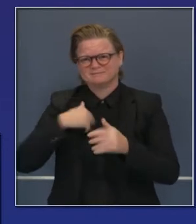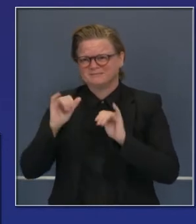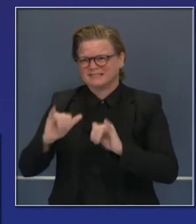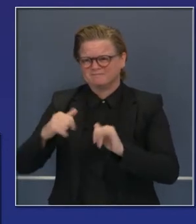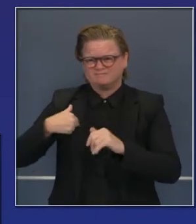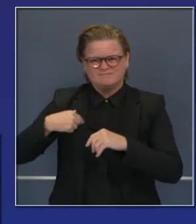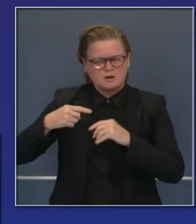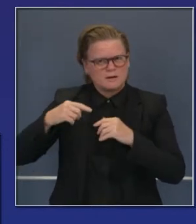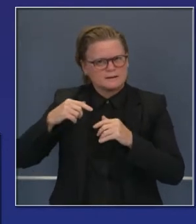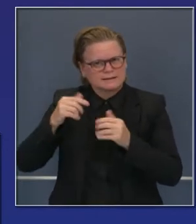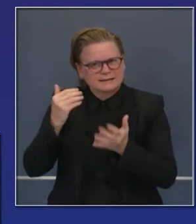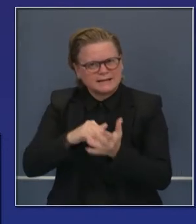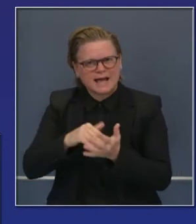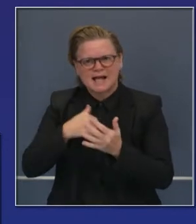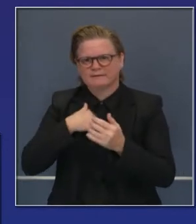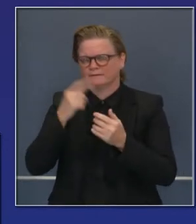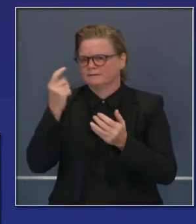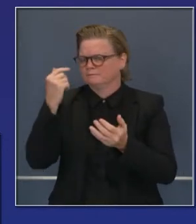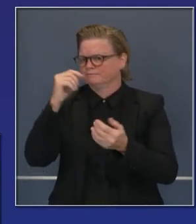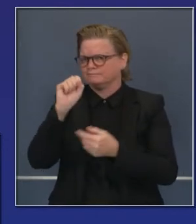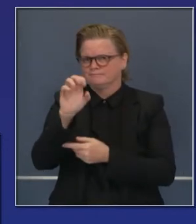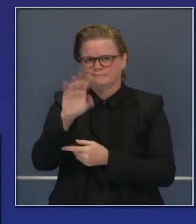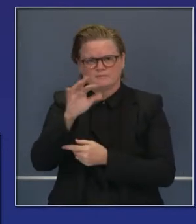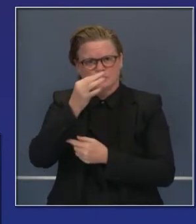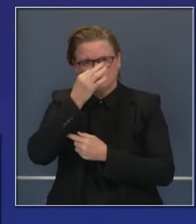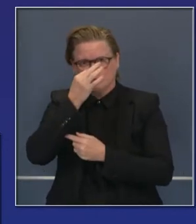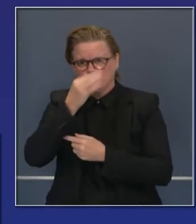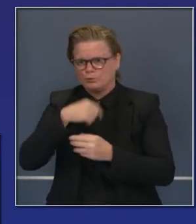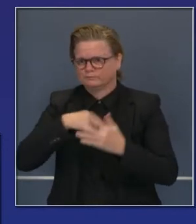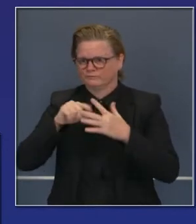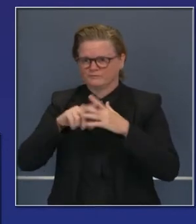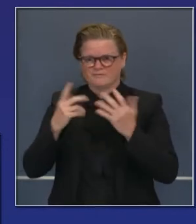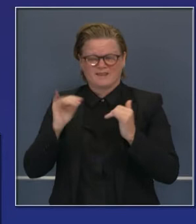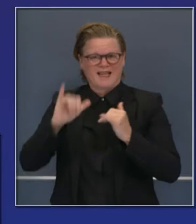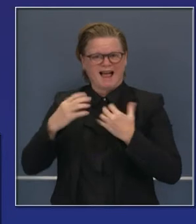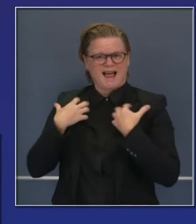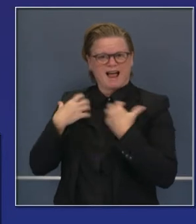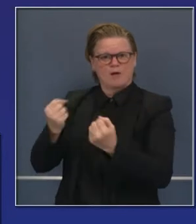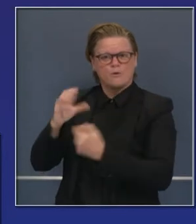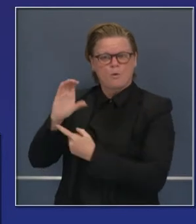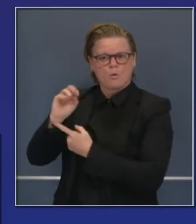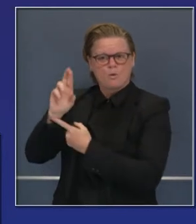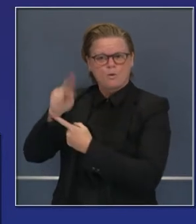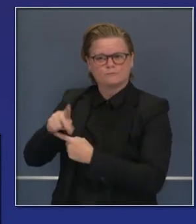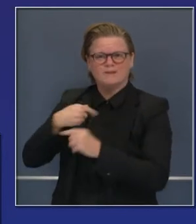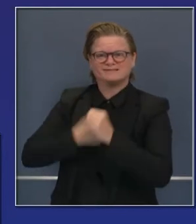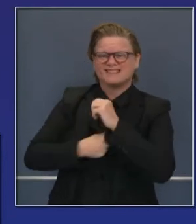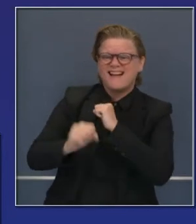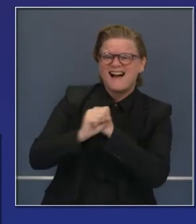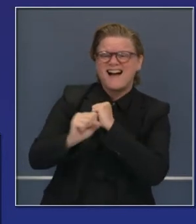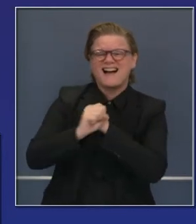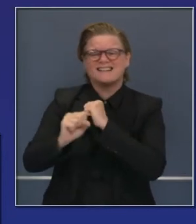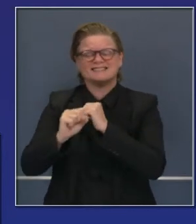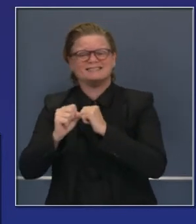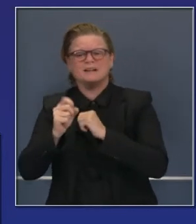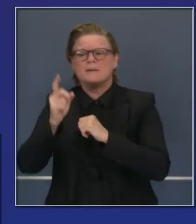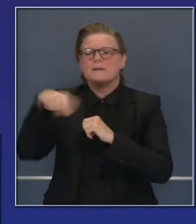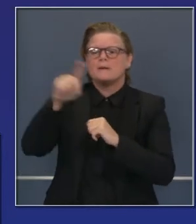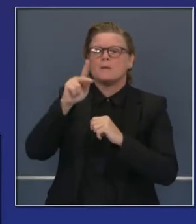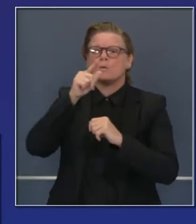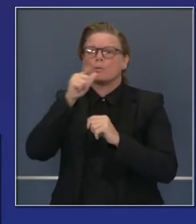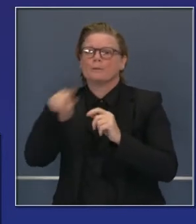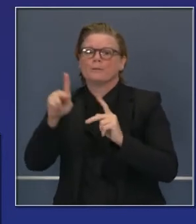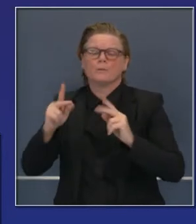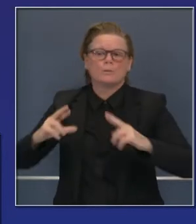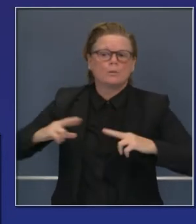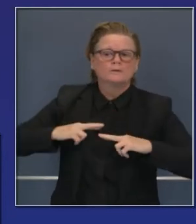informado con bastante consistencia y que seguimos haciendo, es que hace algunos meses salimos